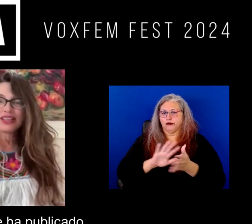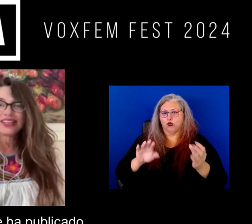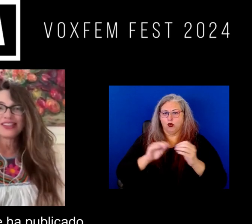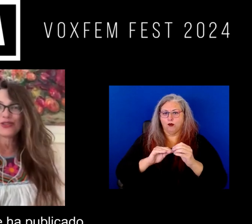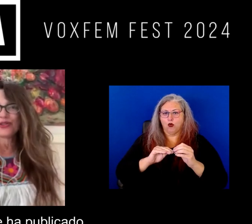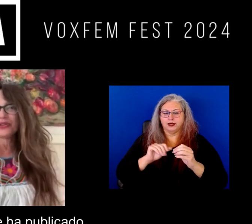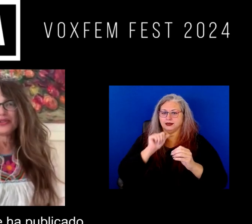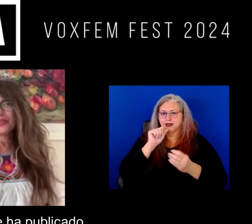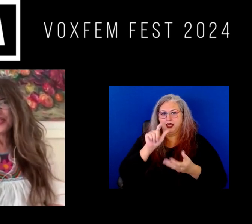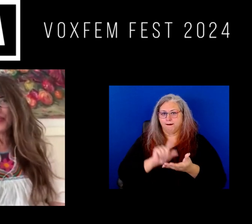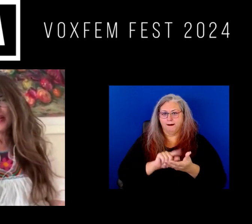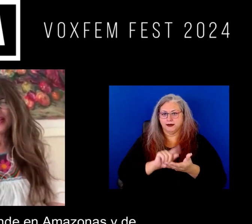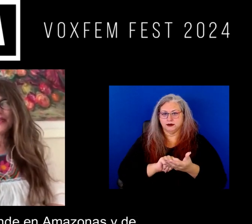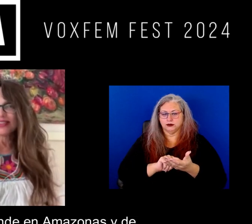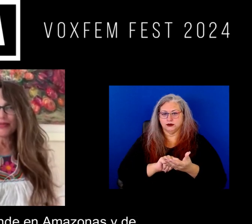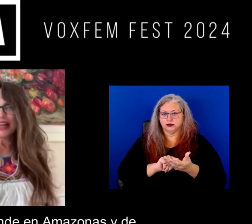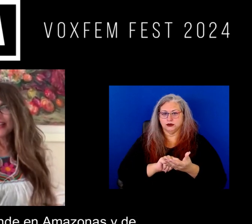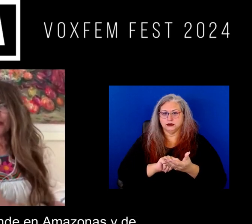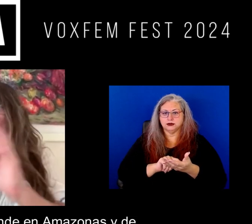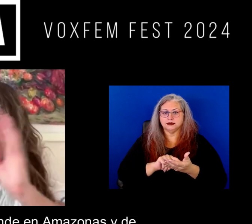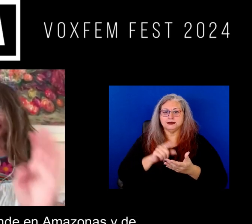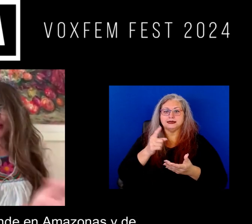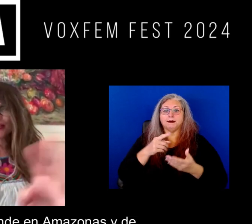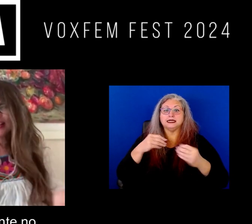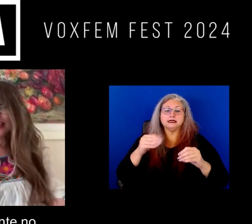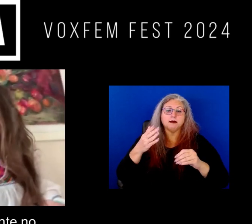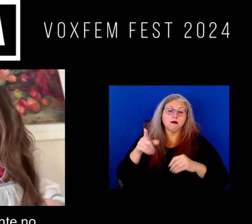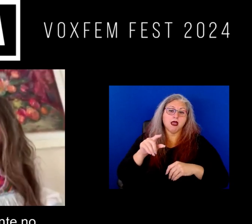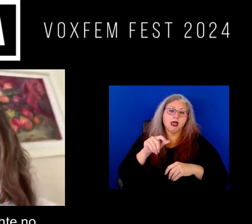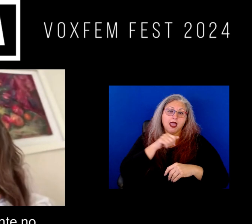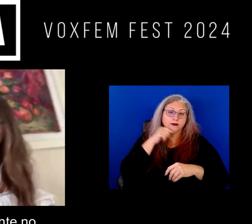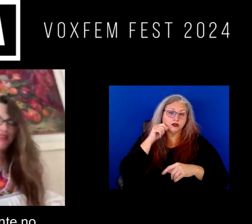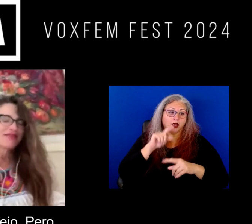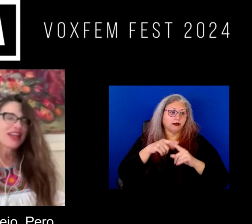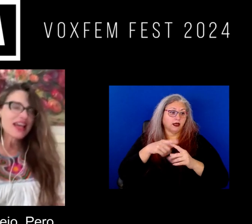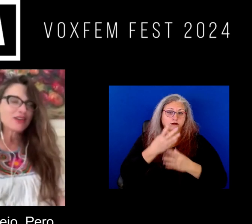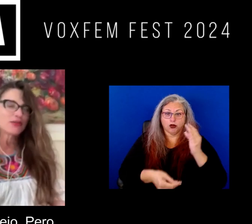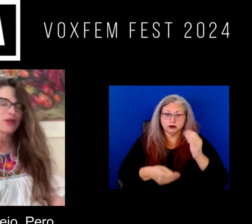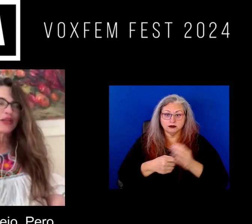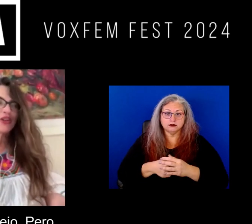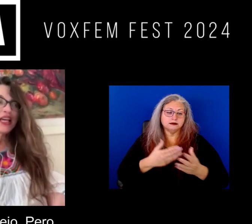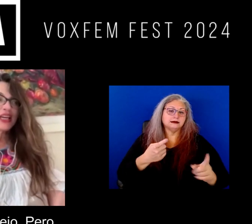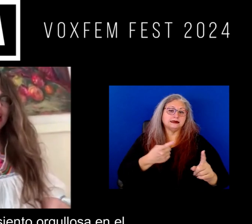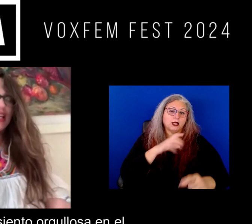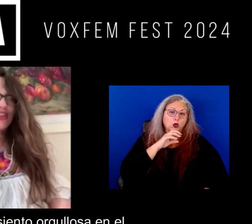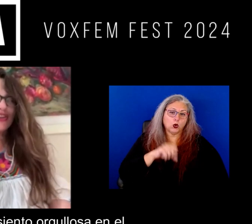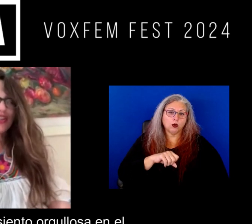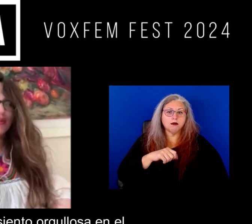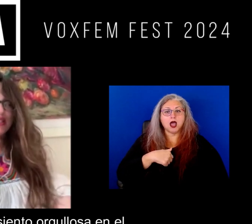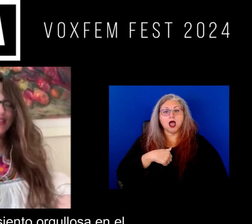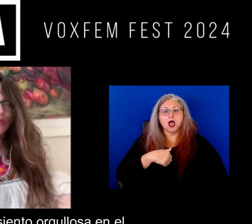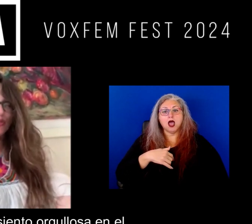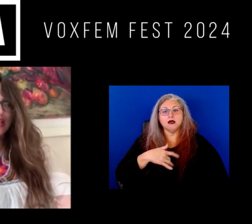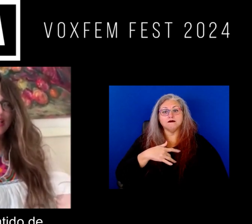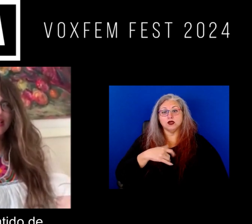y no no se ha publicado igual alguien lo vende en Amazon y de repente algo viejo pero yo